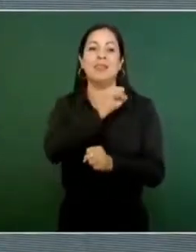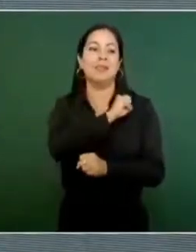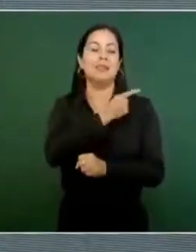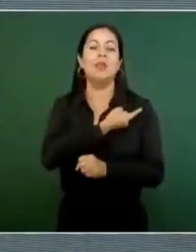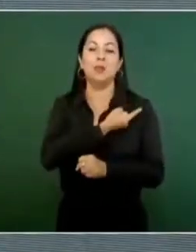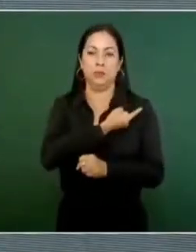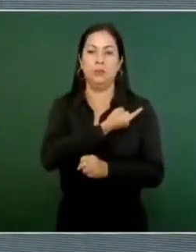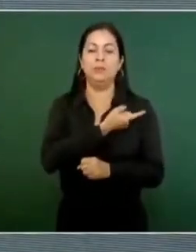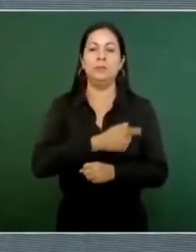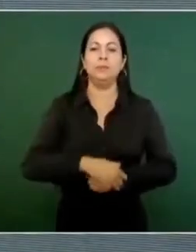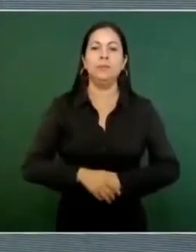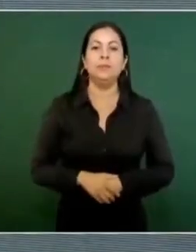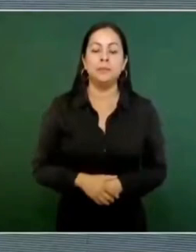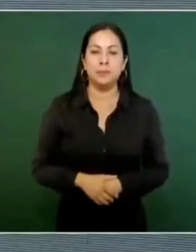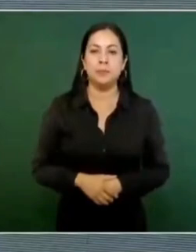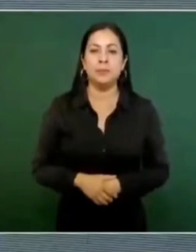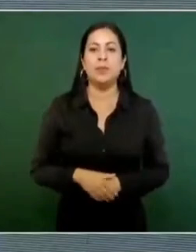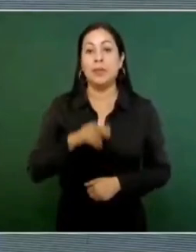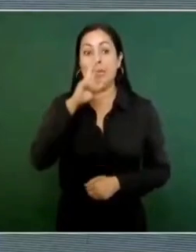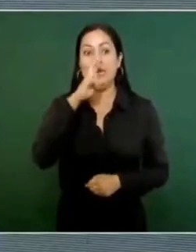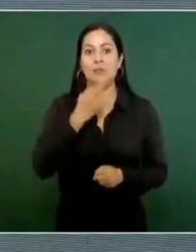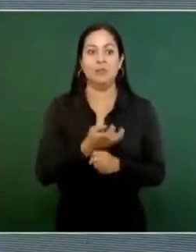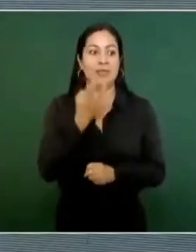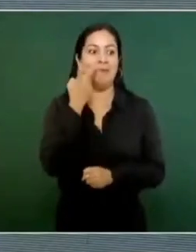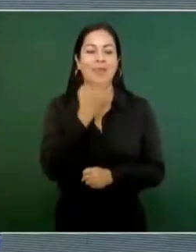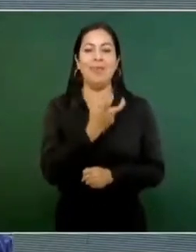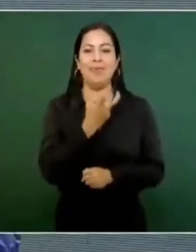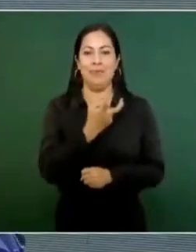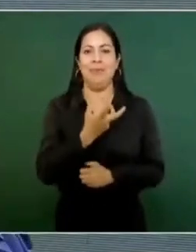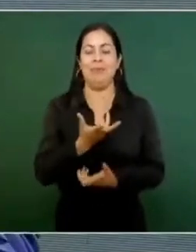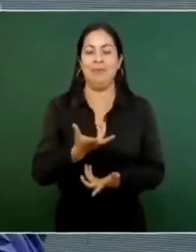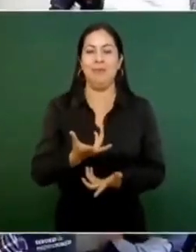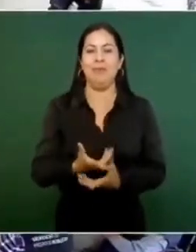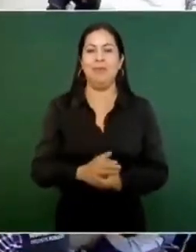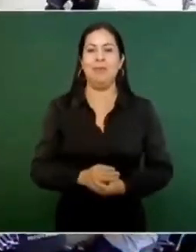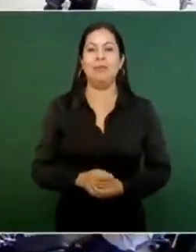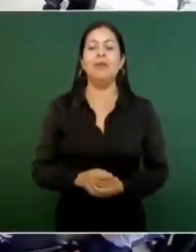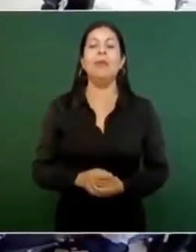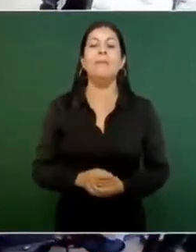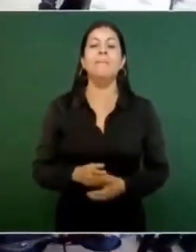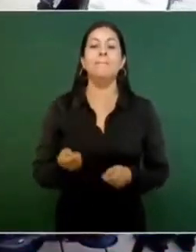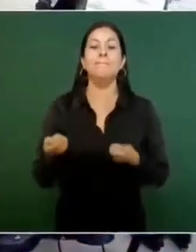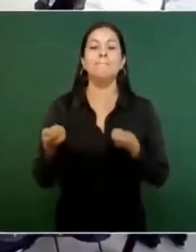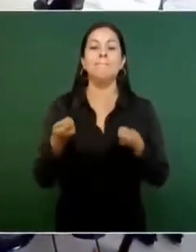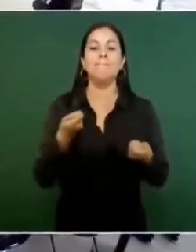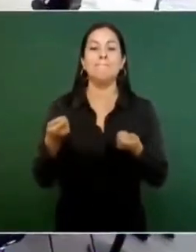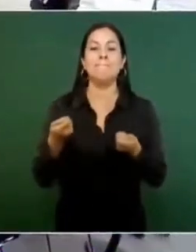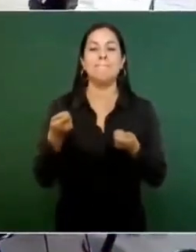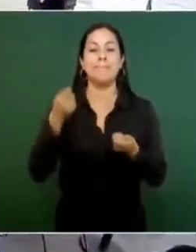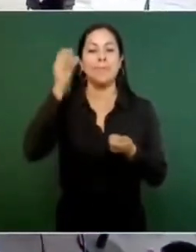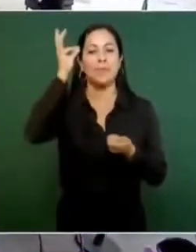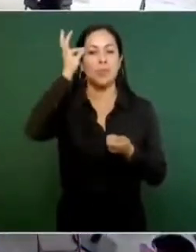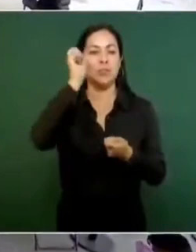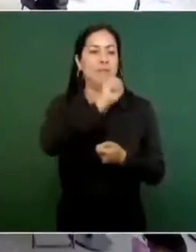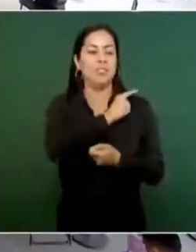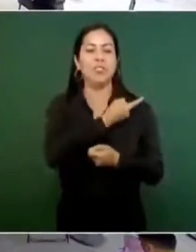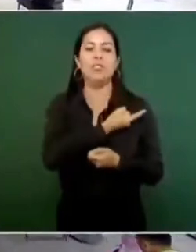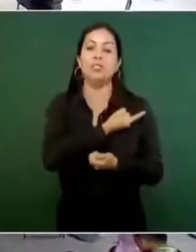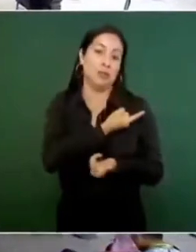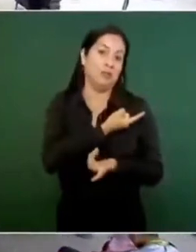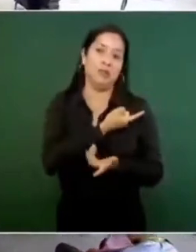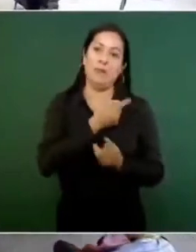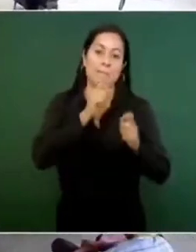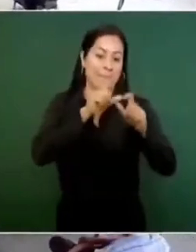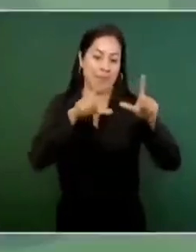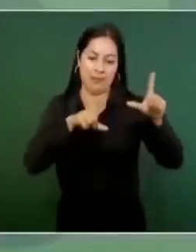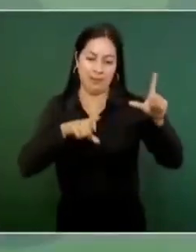era la responsable del manejo de los servicios de salud en todo el